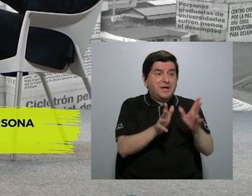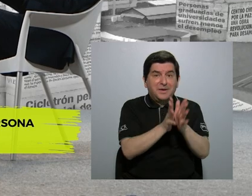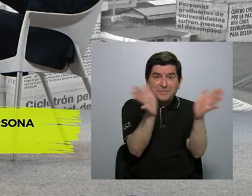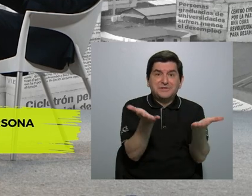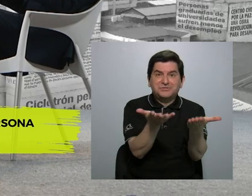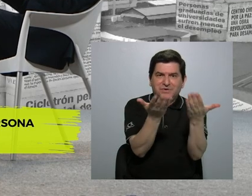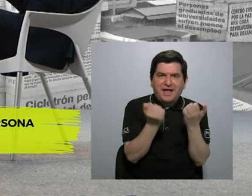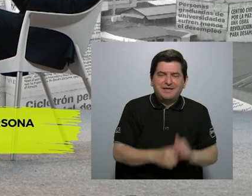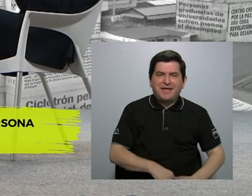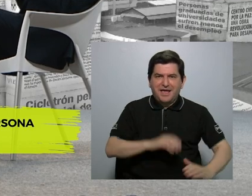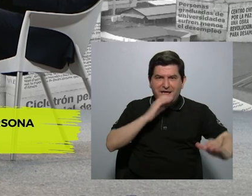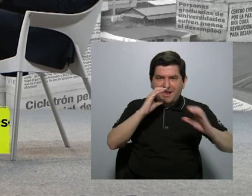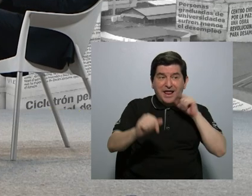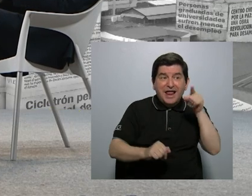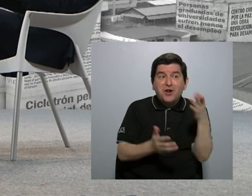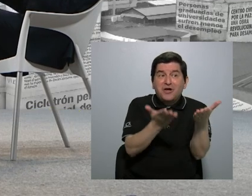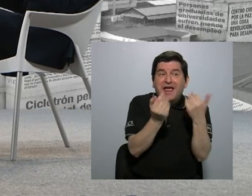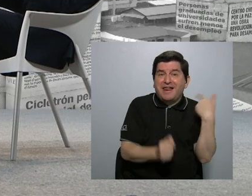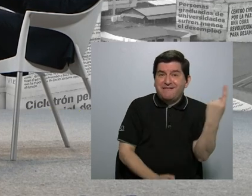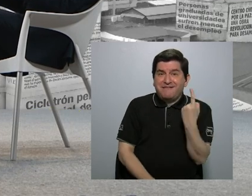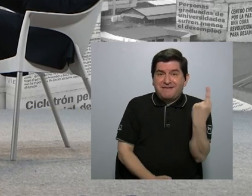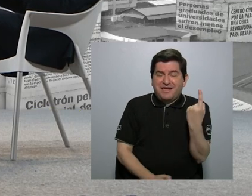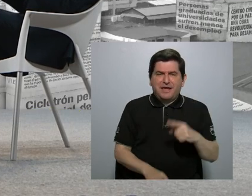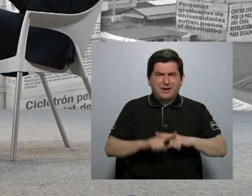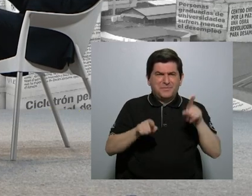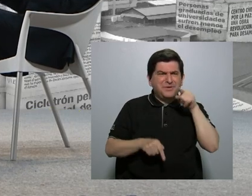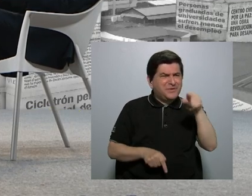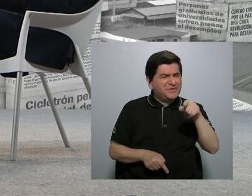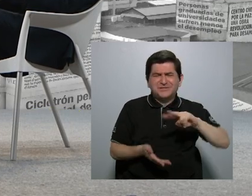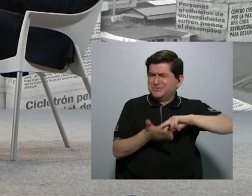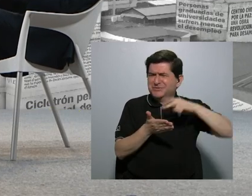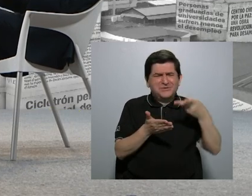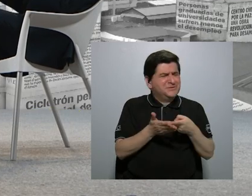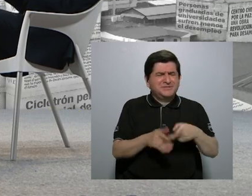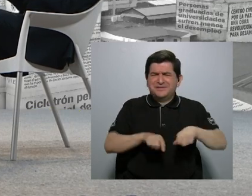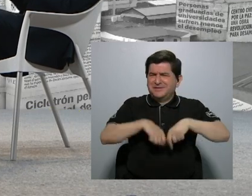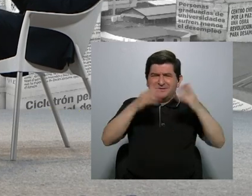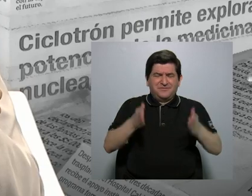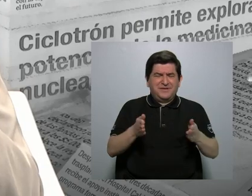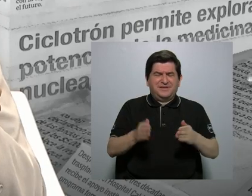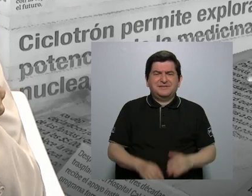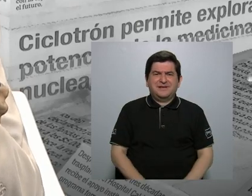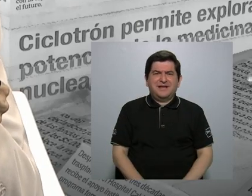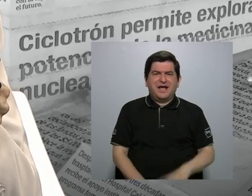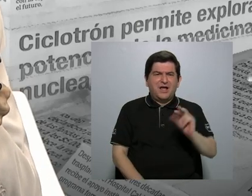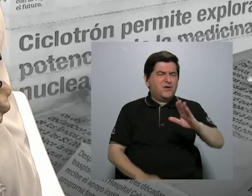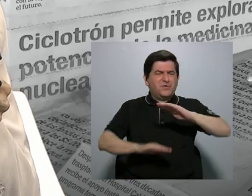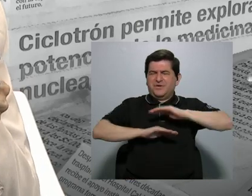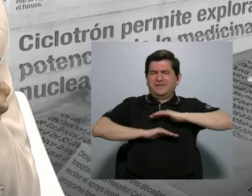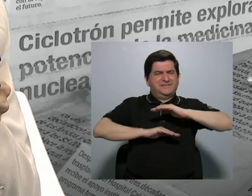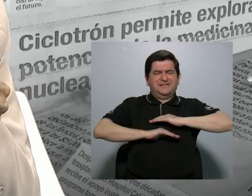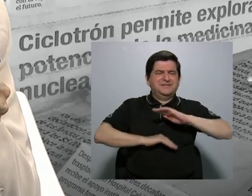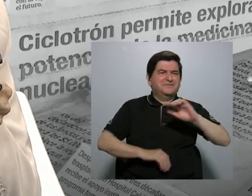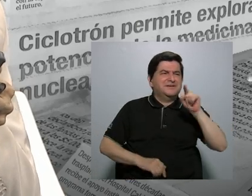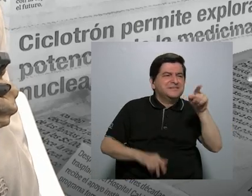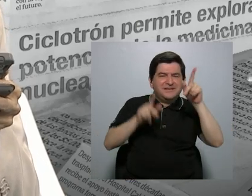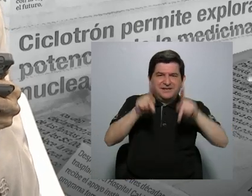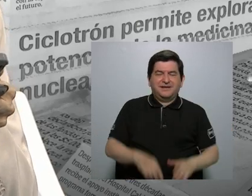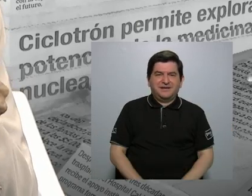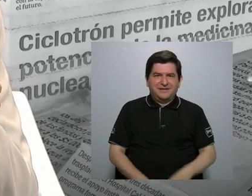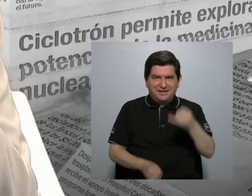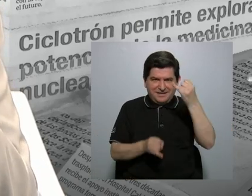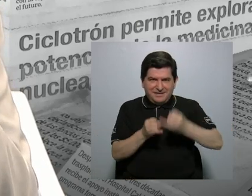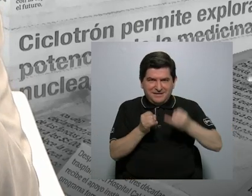que le transmitan lo que él quiere, pero el periodismo no se trata de complacer. El periodismo no se trata de complacer, casi